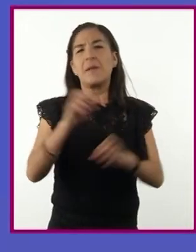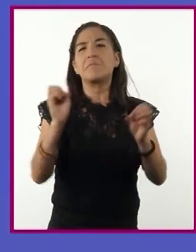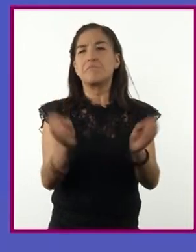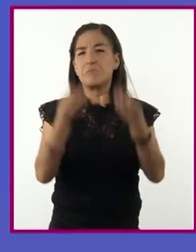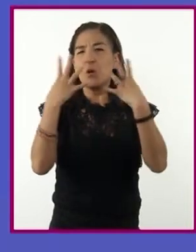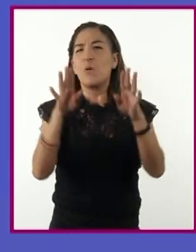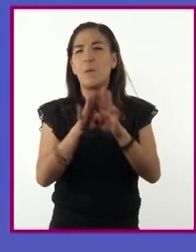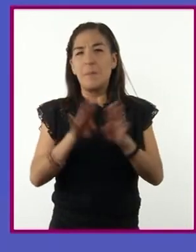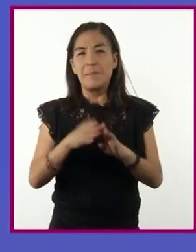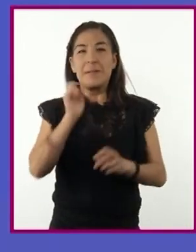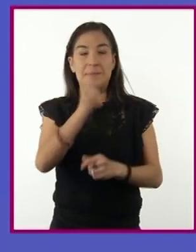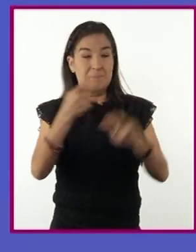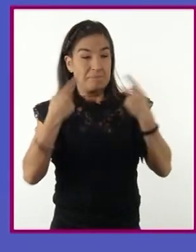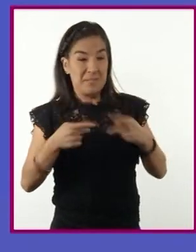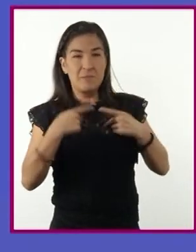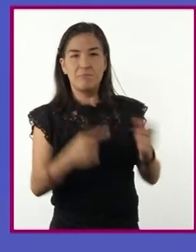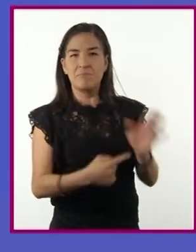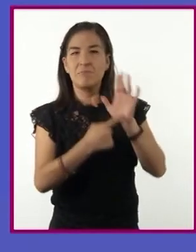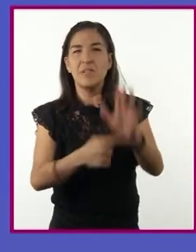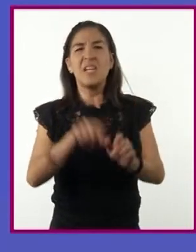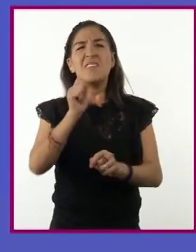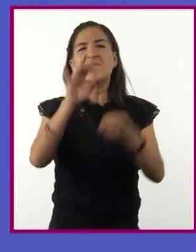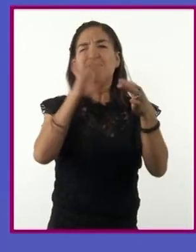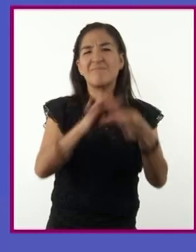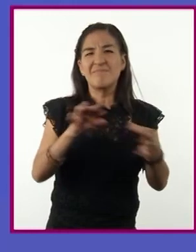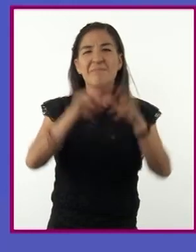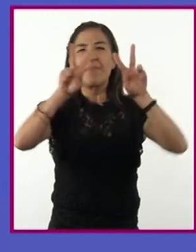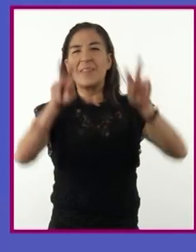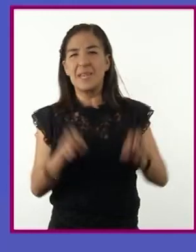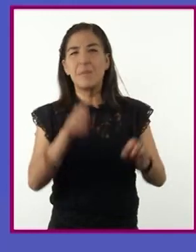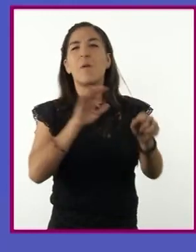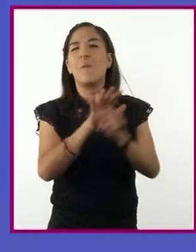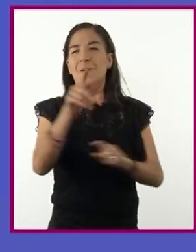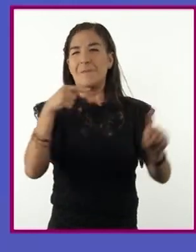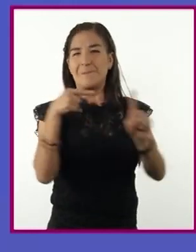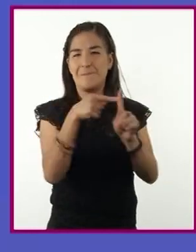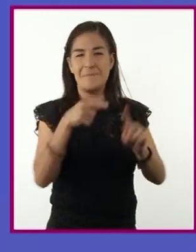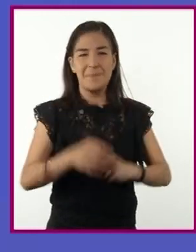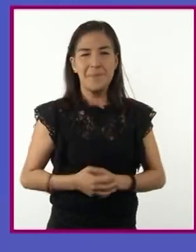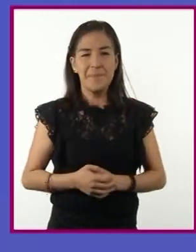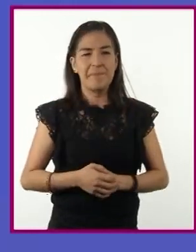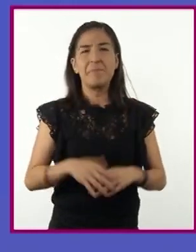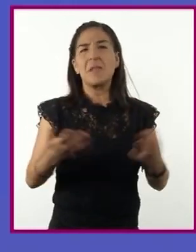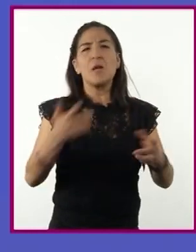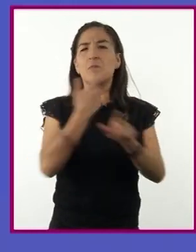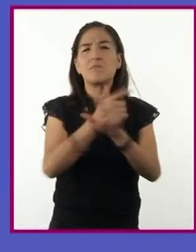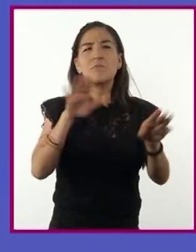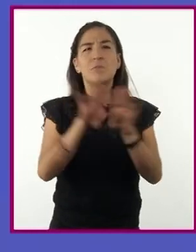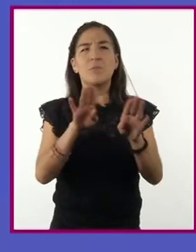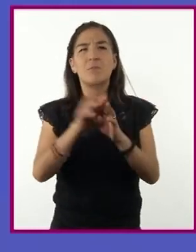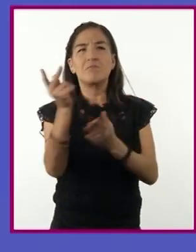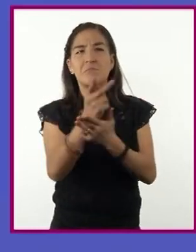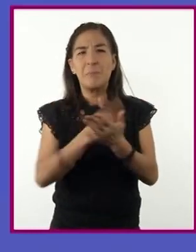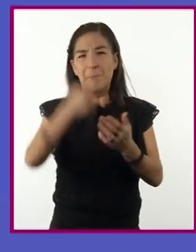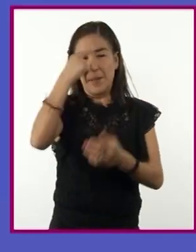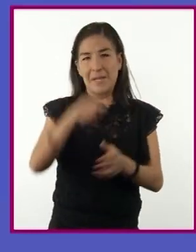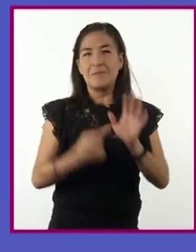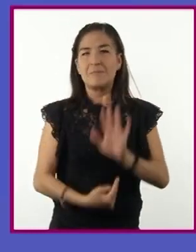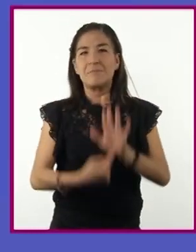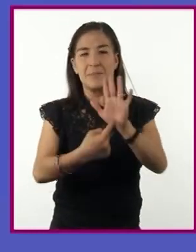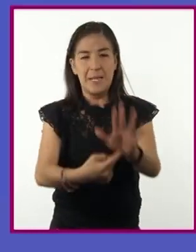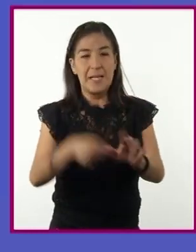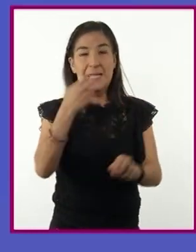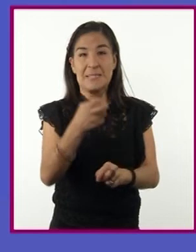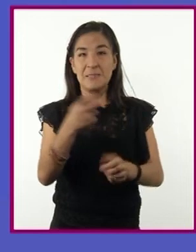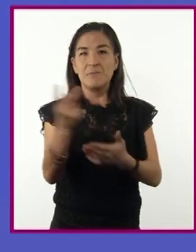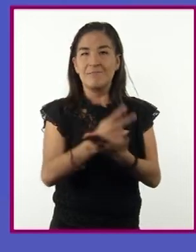él o los presentadores comentan sobre un tema específico. Cualquiera que sea el formato de presentación, estos programas